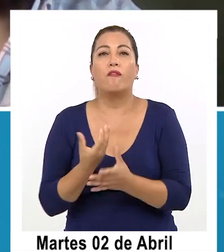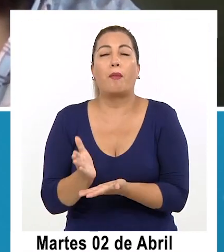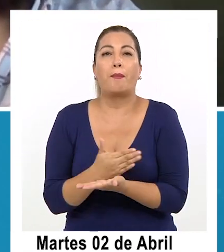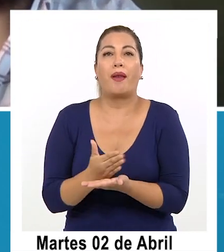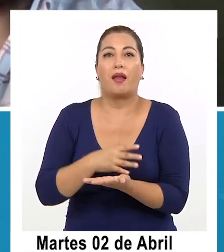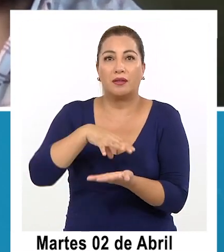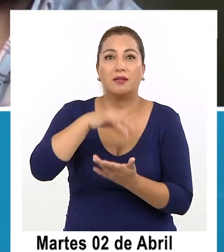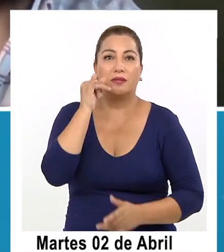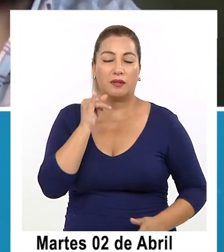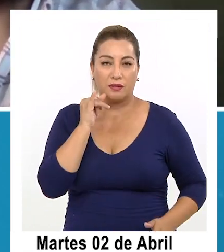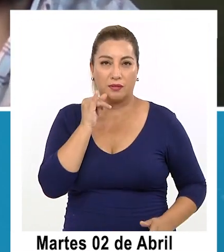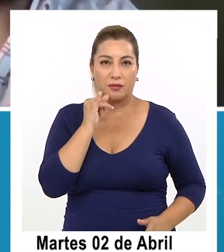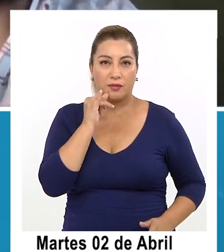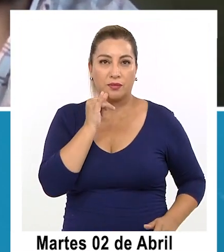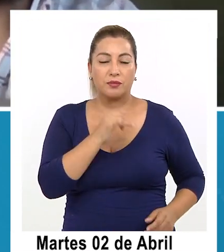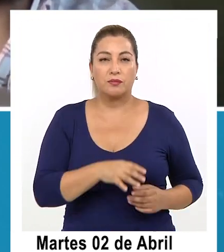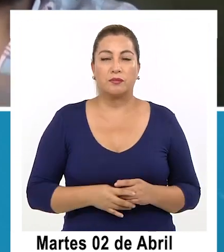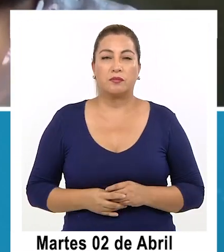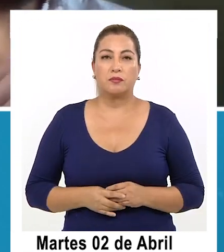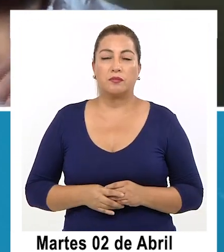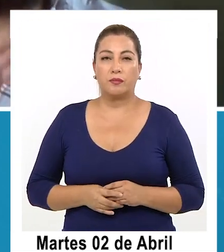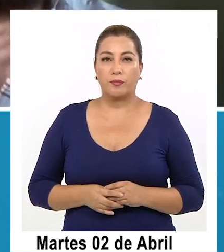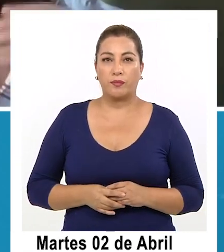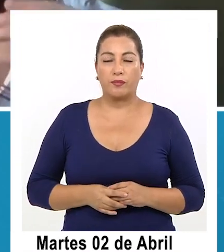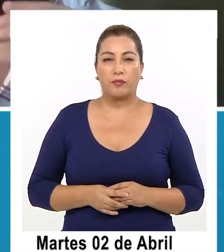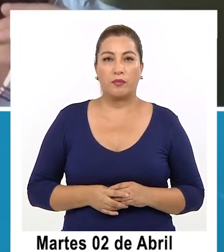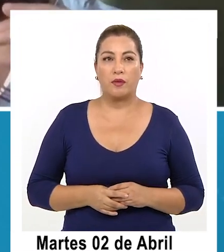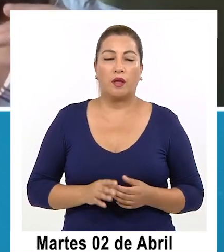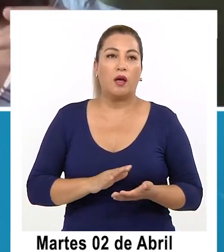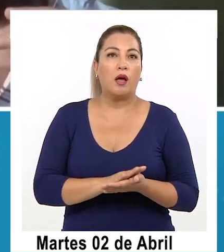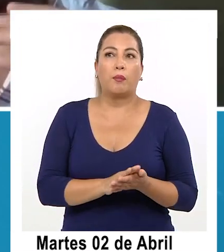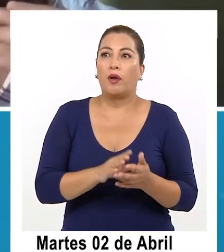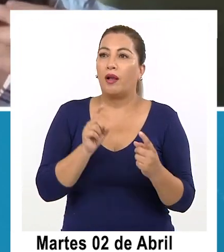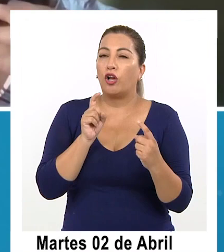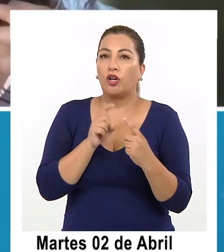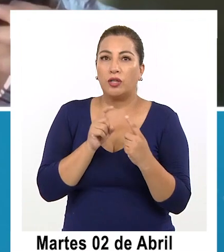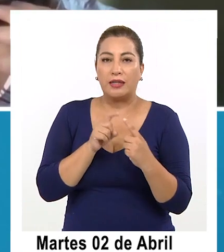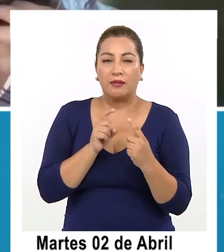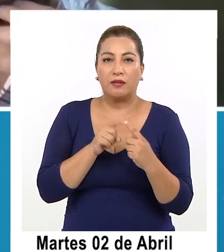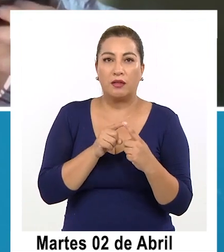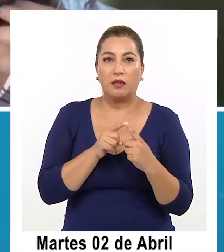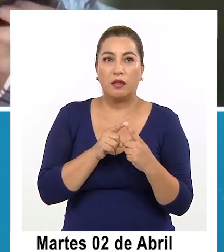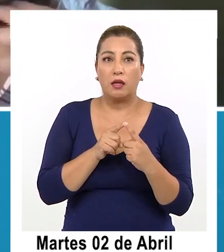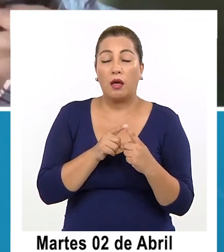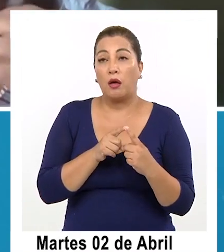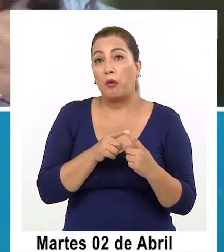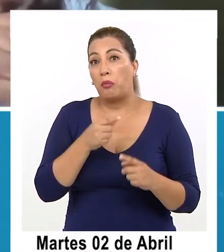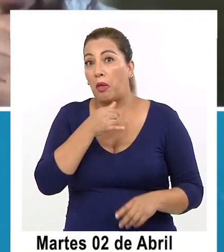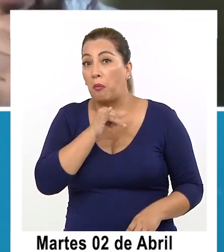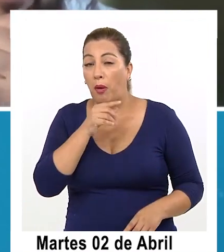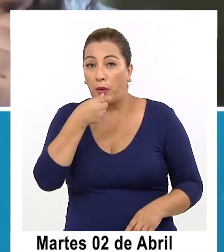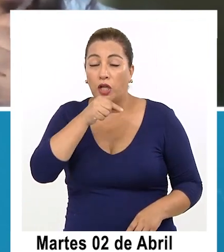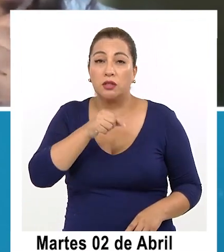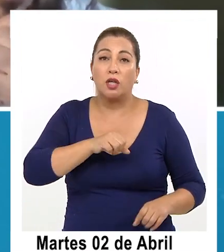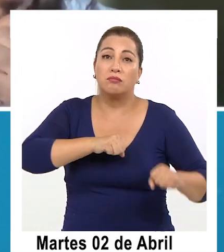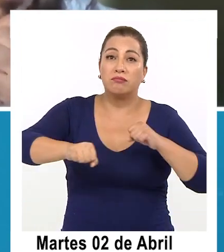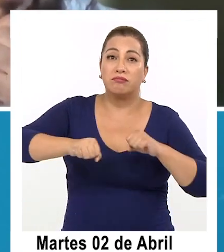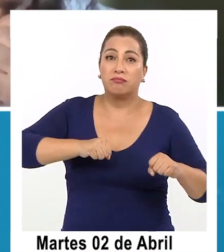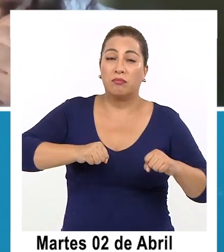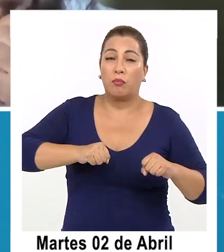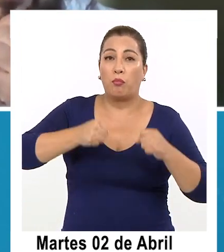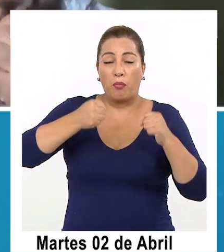ciudad ahora y en el caso de la conectividad yo creo que va a mejorar bastante en otro evento porque ahora ya hay una segunda